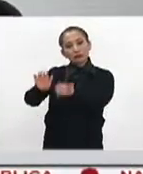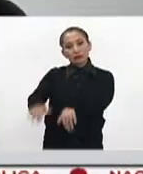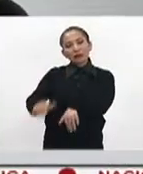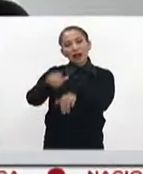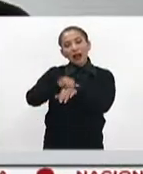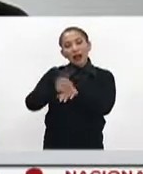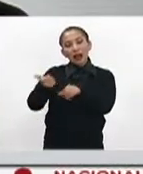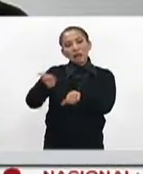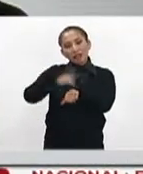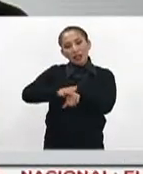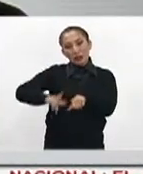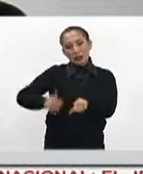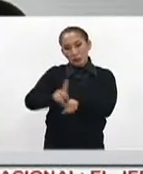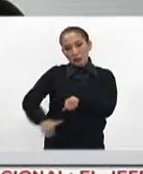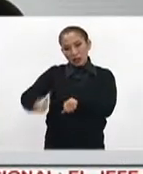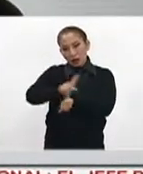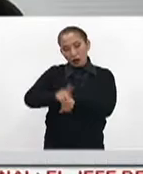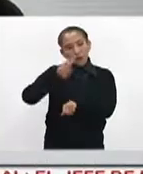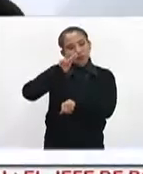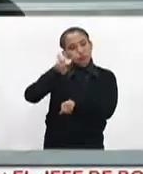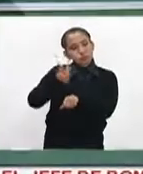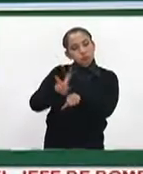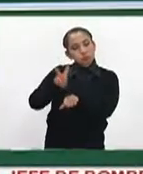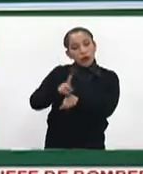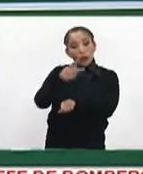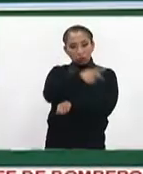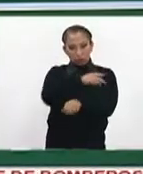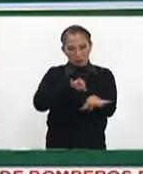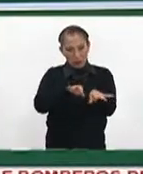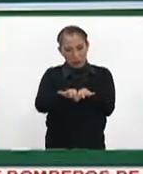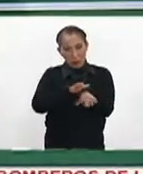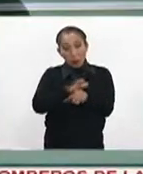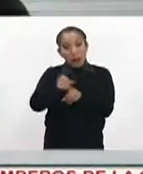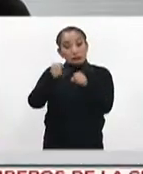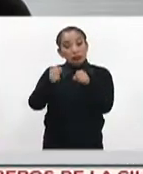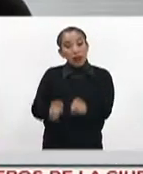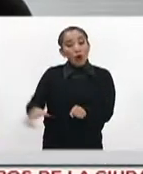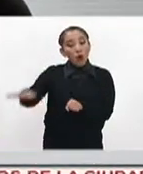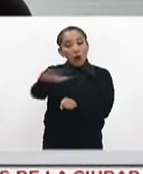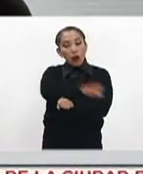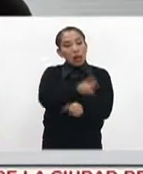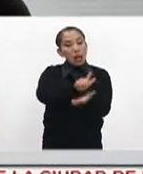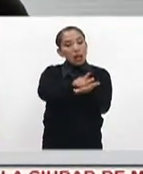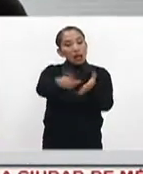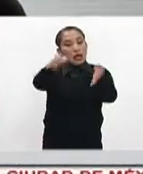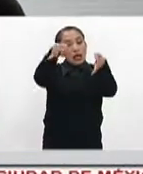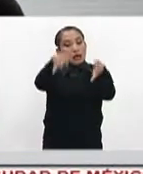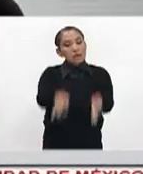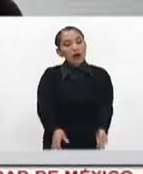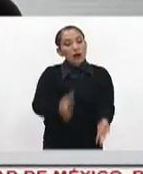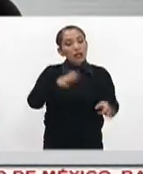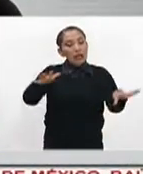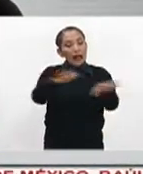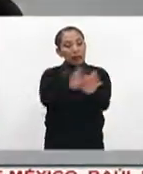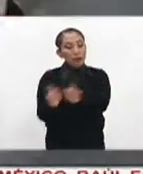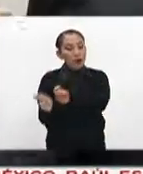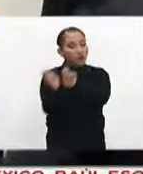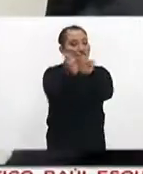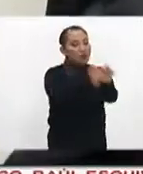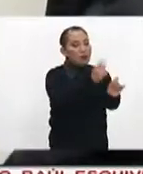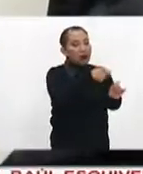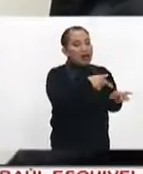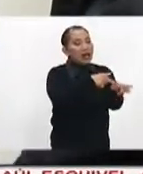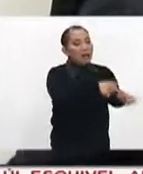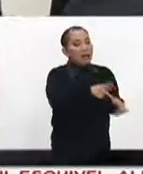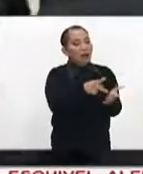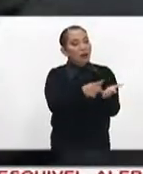Administración Pública Federal del próximo año. Dijo que su trabajo será garantizar total transparencia en una transición que dé continuidad